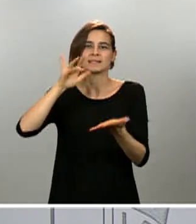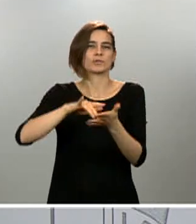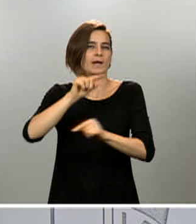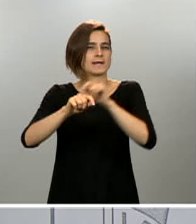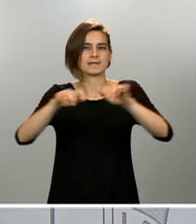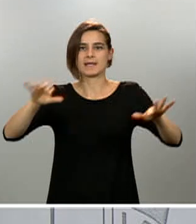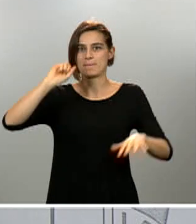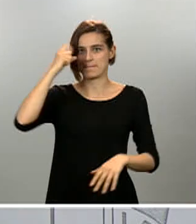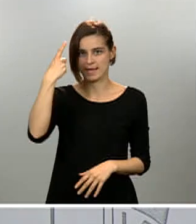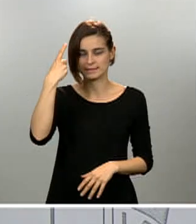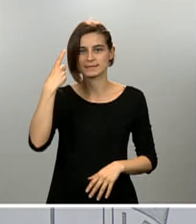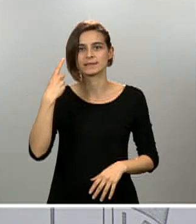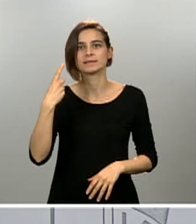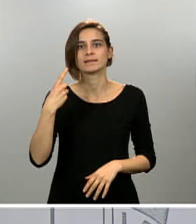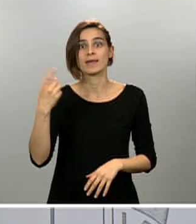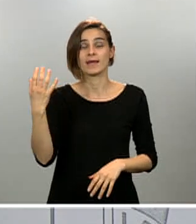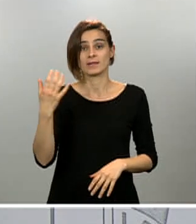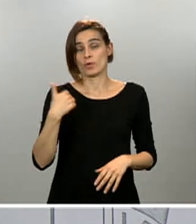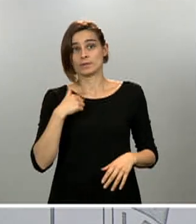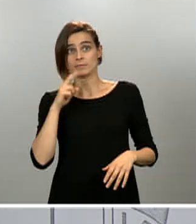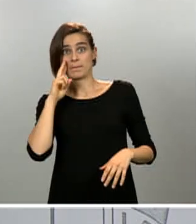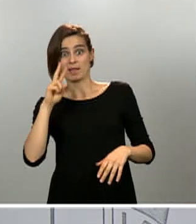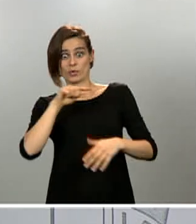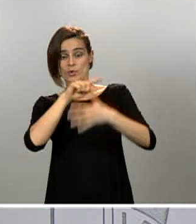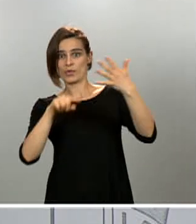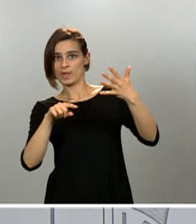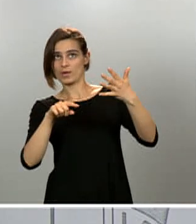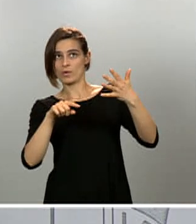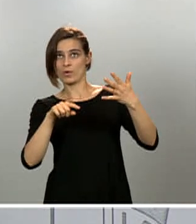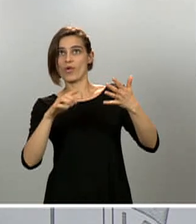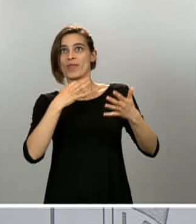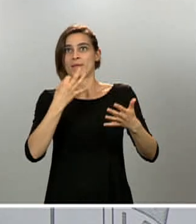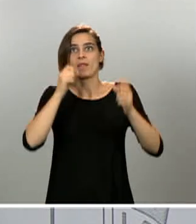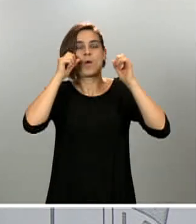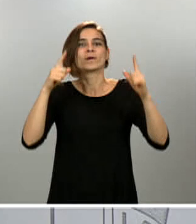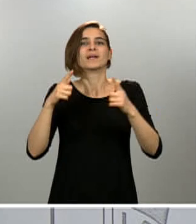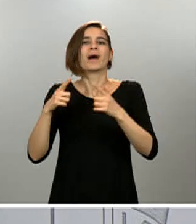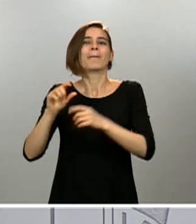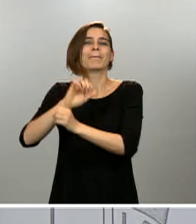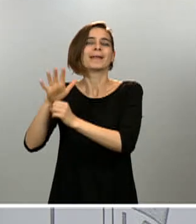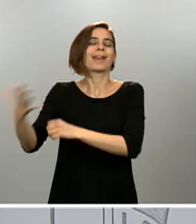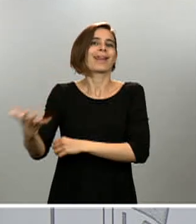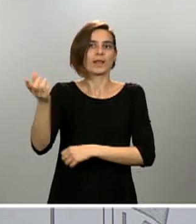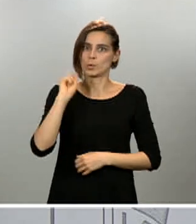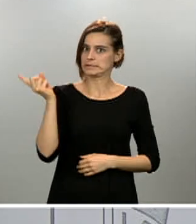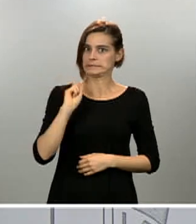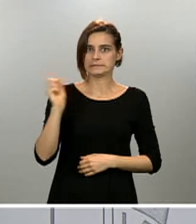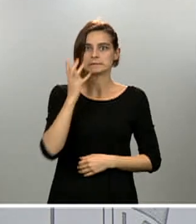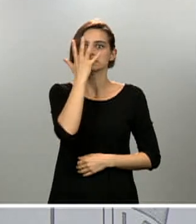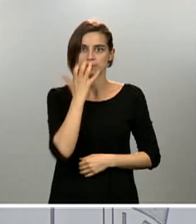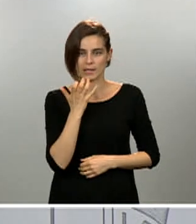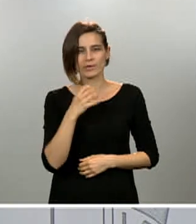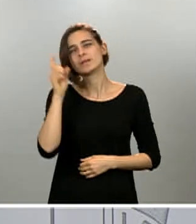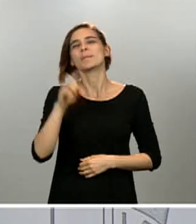nos tiene que llevar a la conclusión de que no hay que perderle el respeto al virus. Y decía, no hay que confrontar salud con política, no hay que confrontar